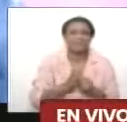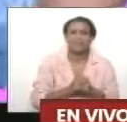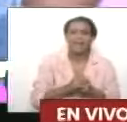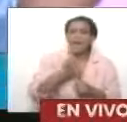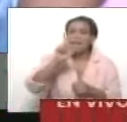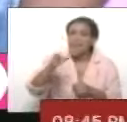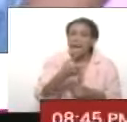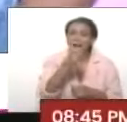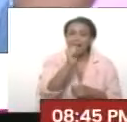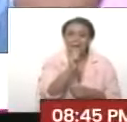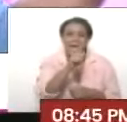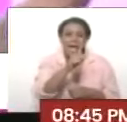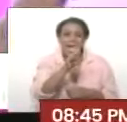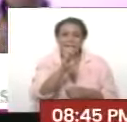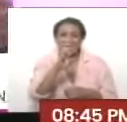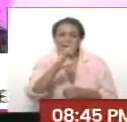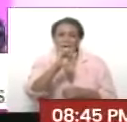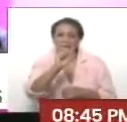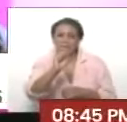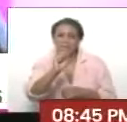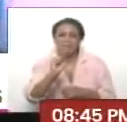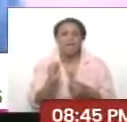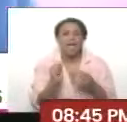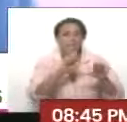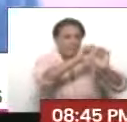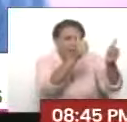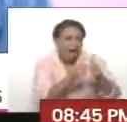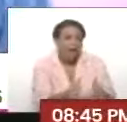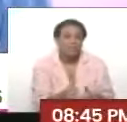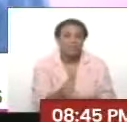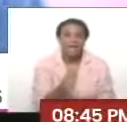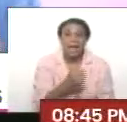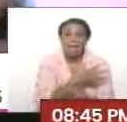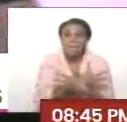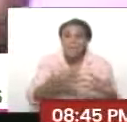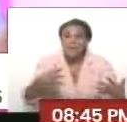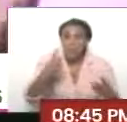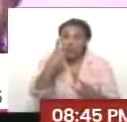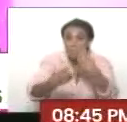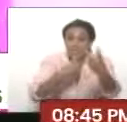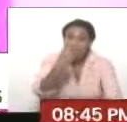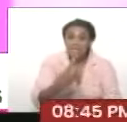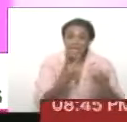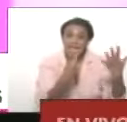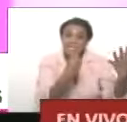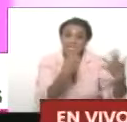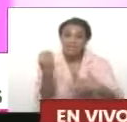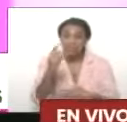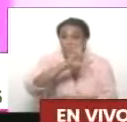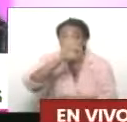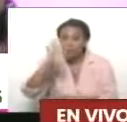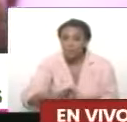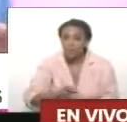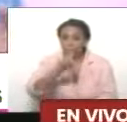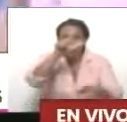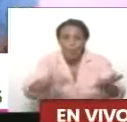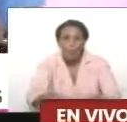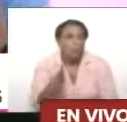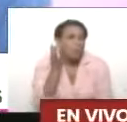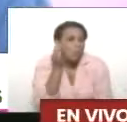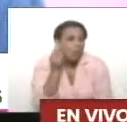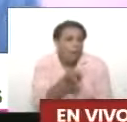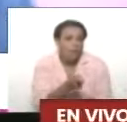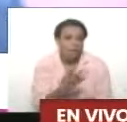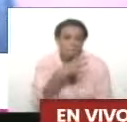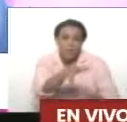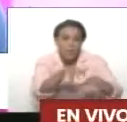Incluso pertenecemos a la gran misión mujer, porque del medio millón de visitas que recibimos, 60% son mujeres, desde los 20 a los